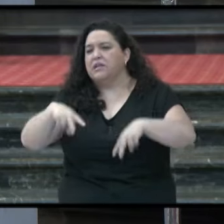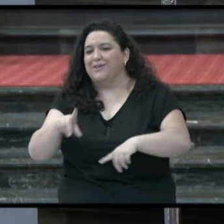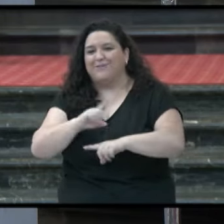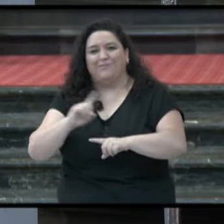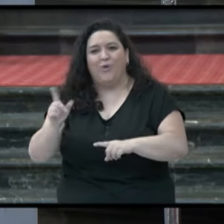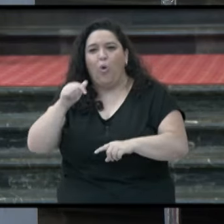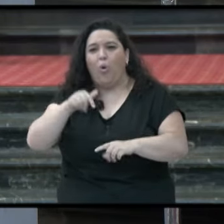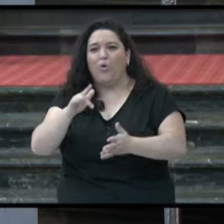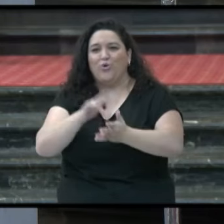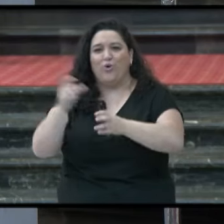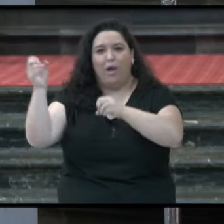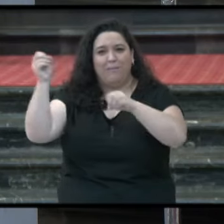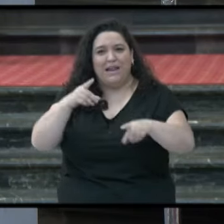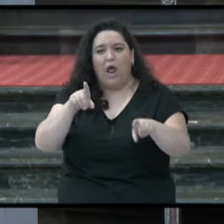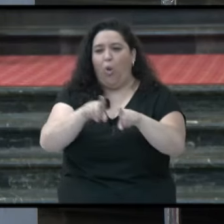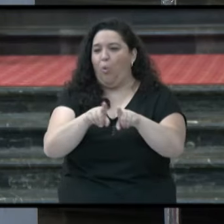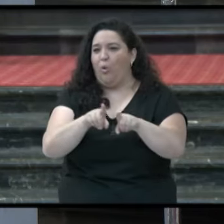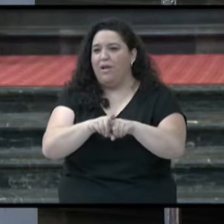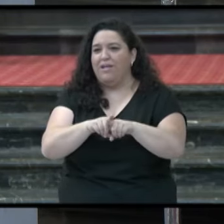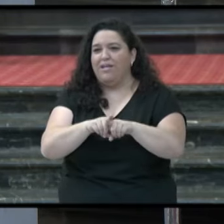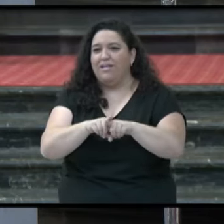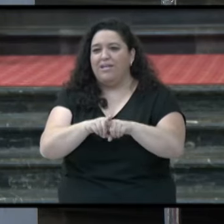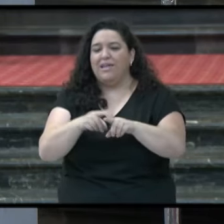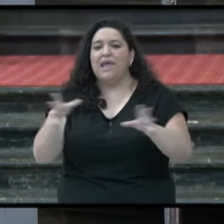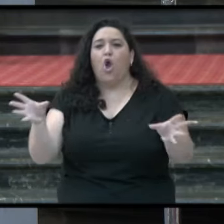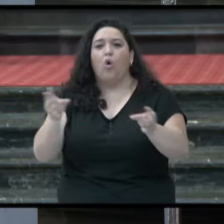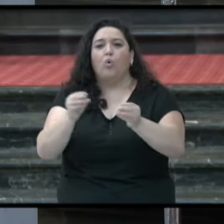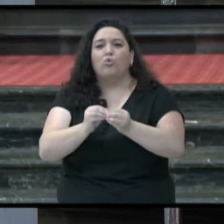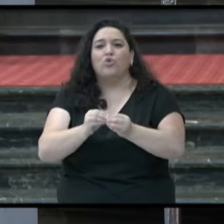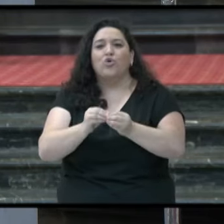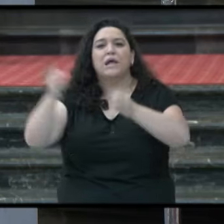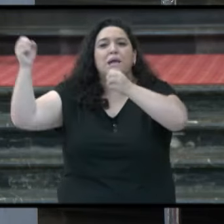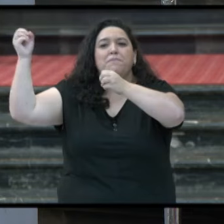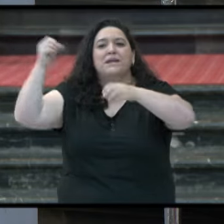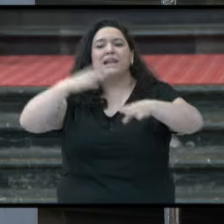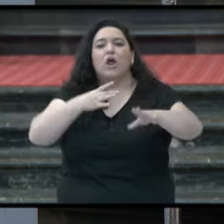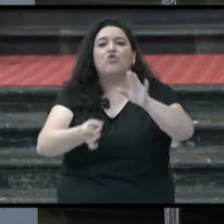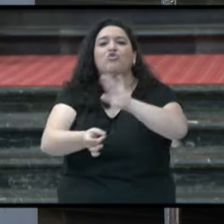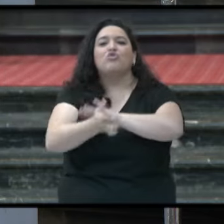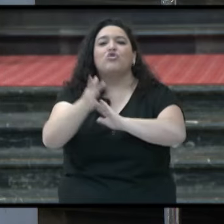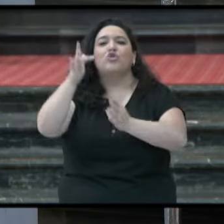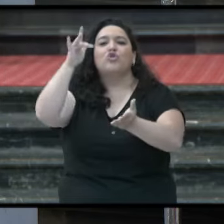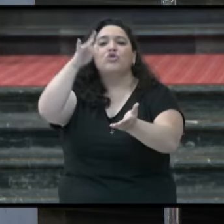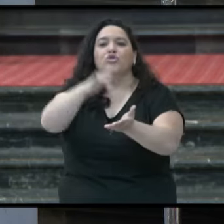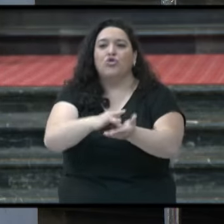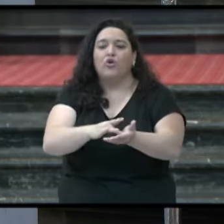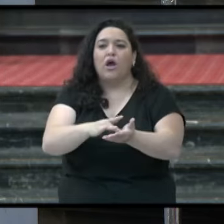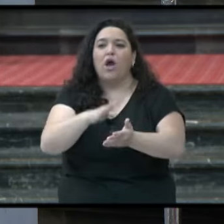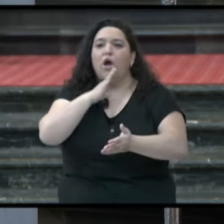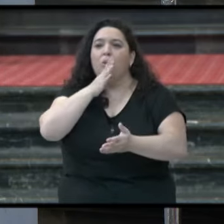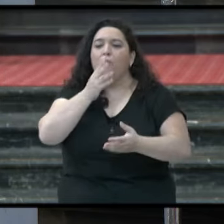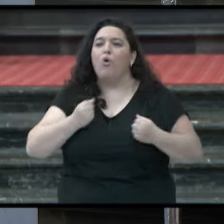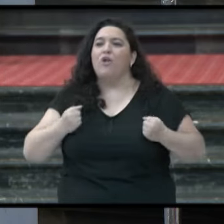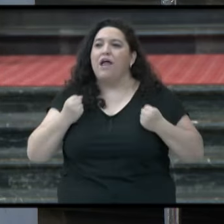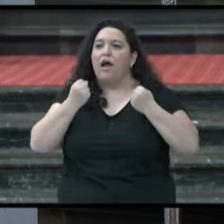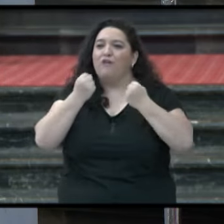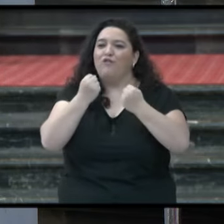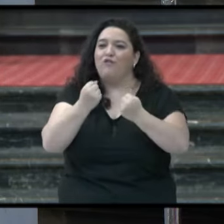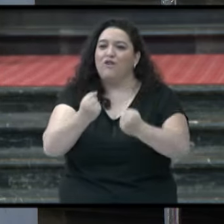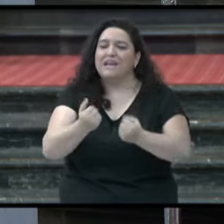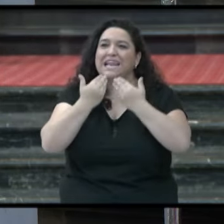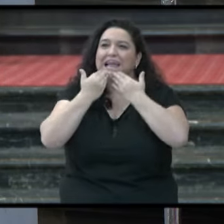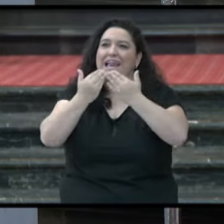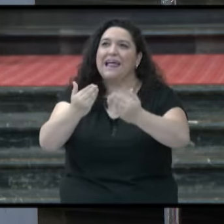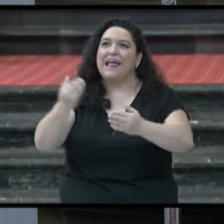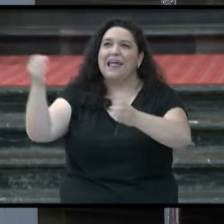descubierto. En definitiva el milagro se produce por la fuerza y la gracia de